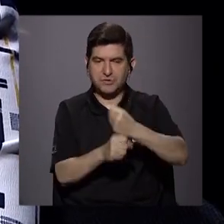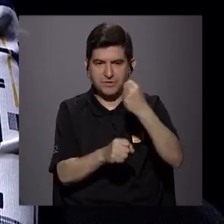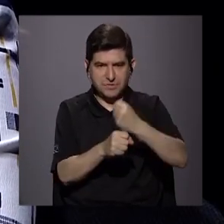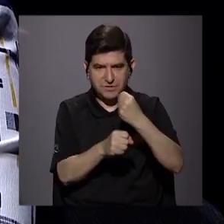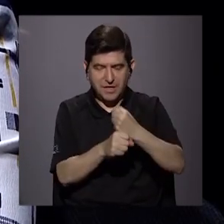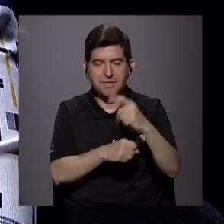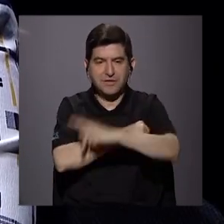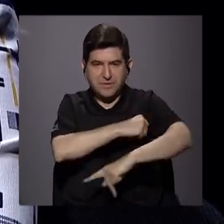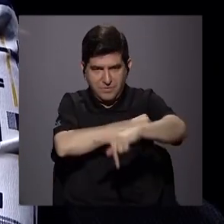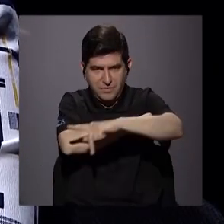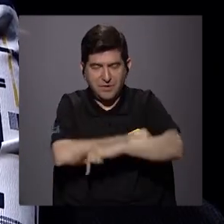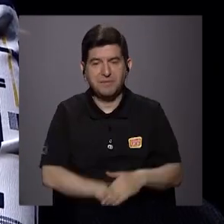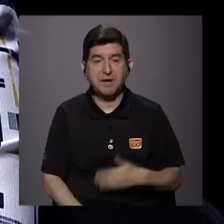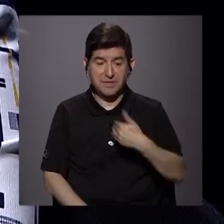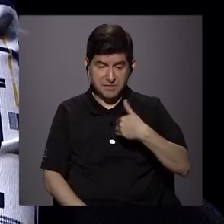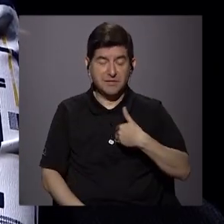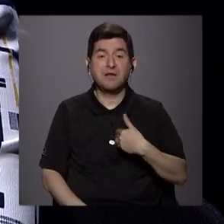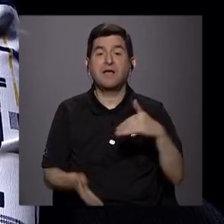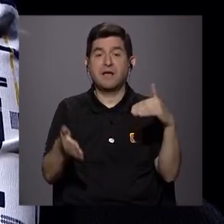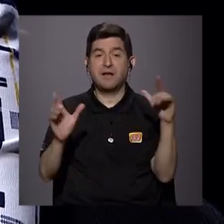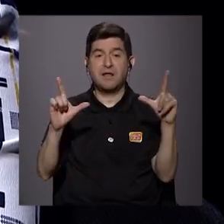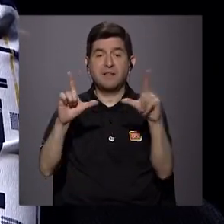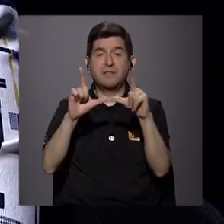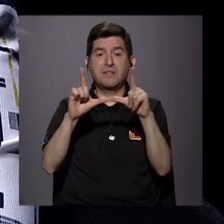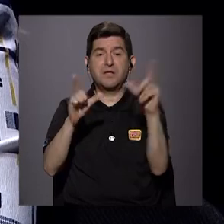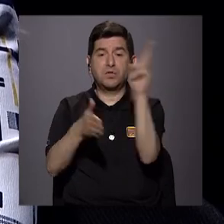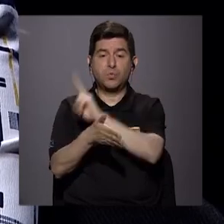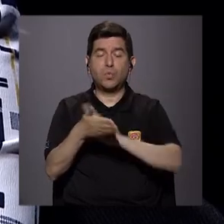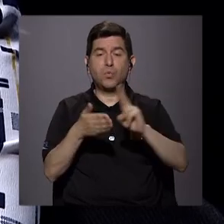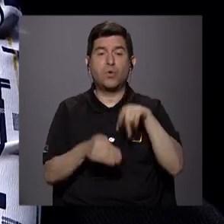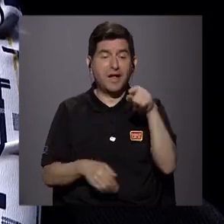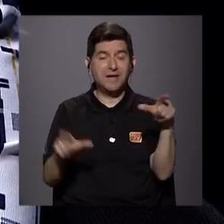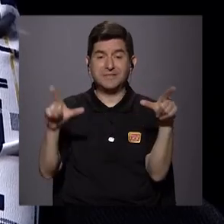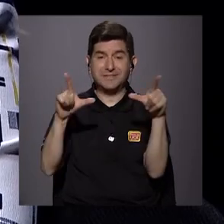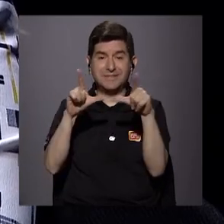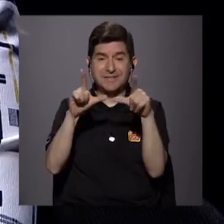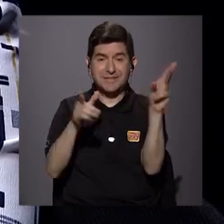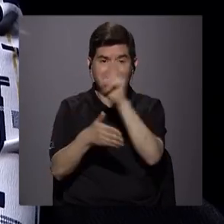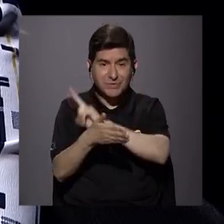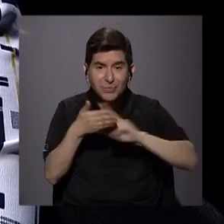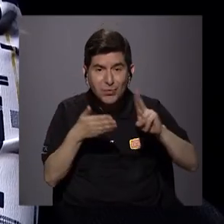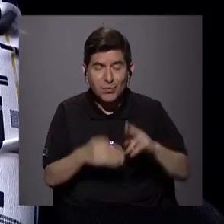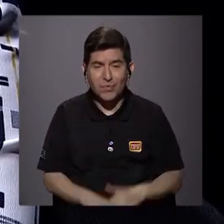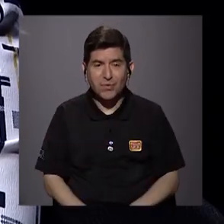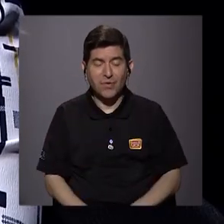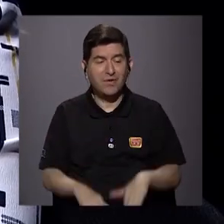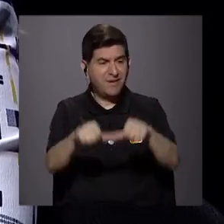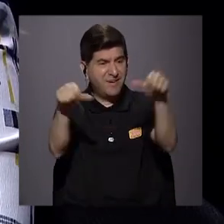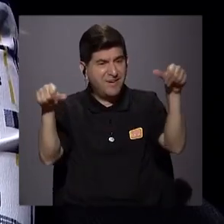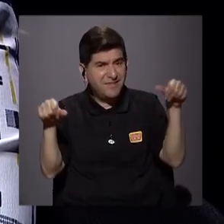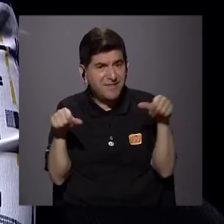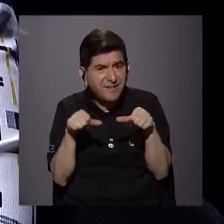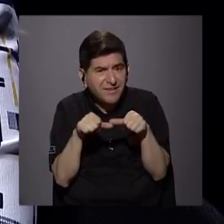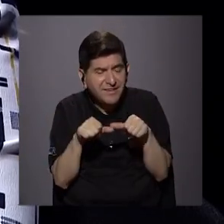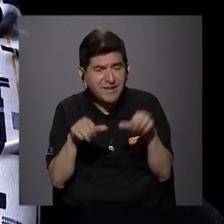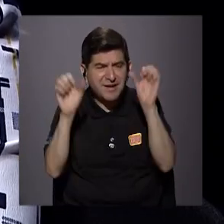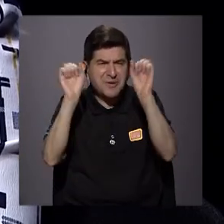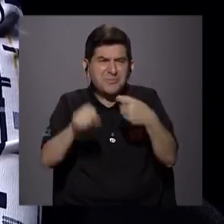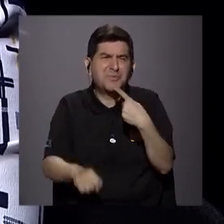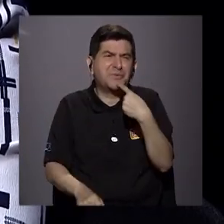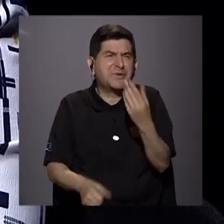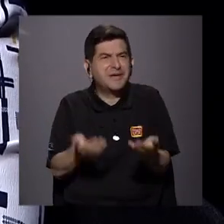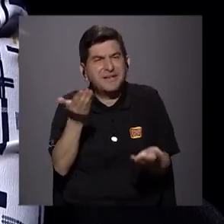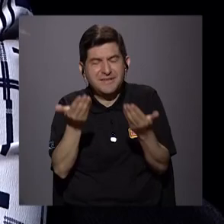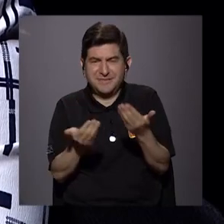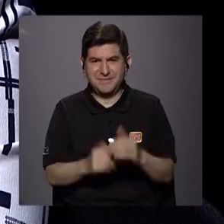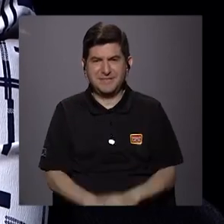momento en el país que tienen títulos universitarios. ¿Verdad? Y esos títulos universitarios, por lo general, son en áreas que podríamos decir,